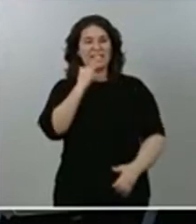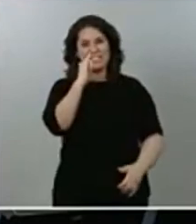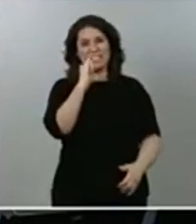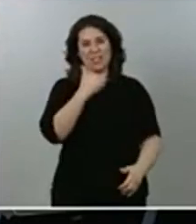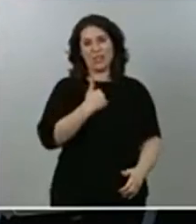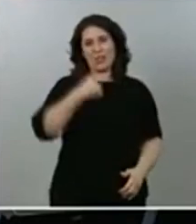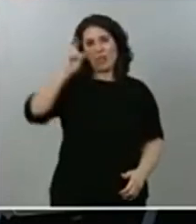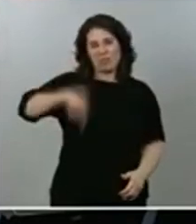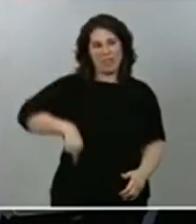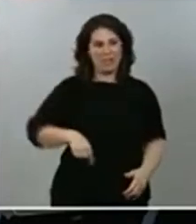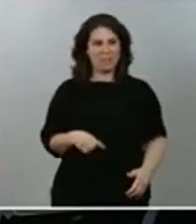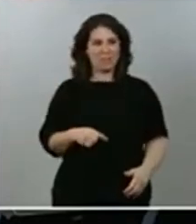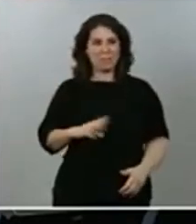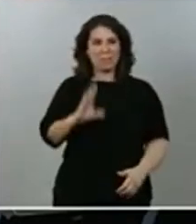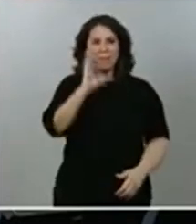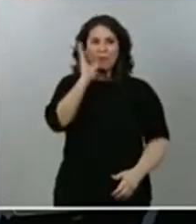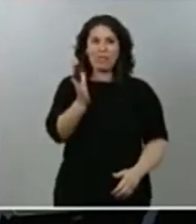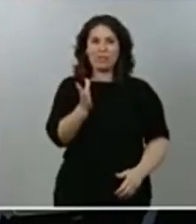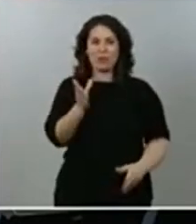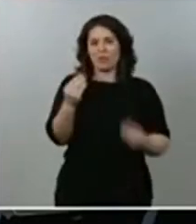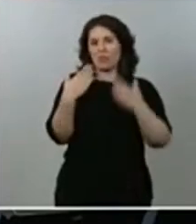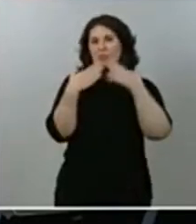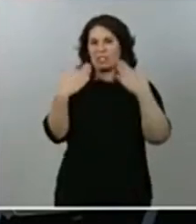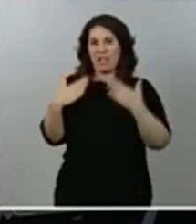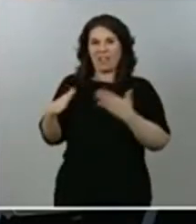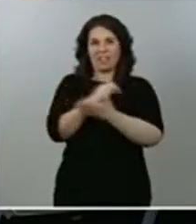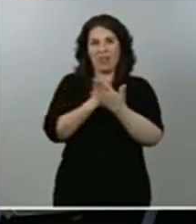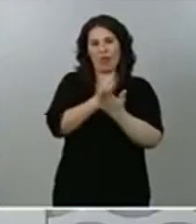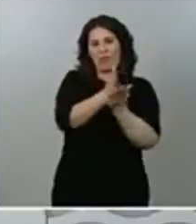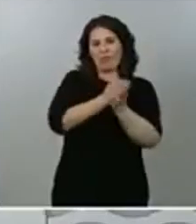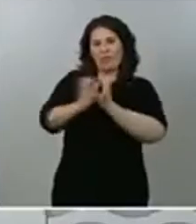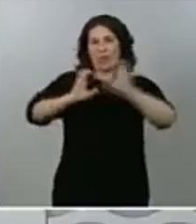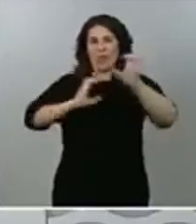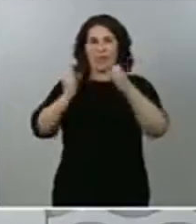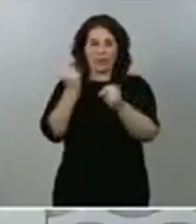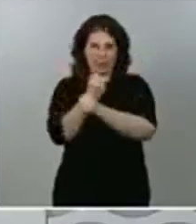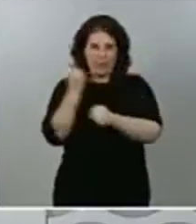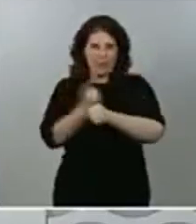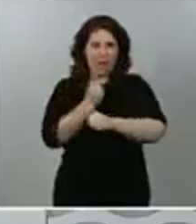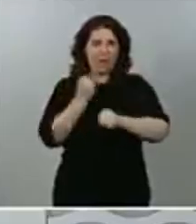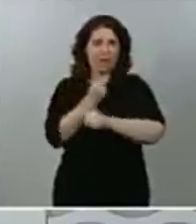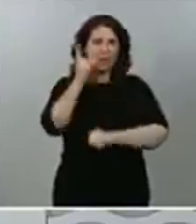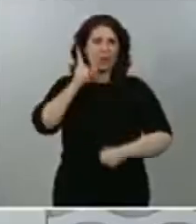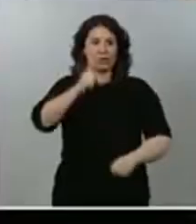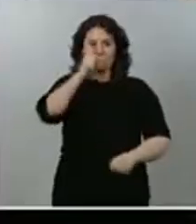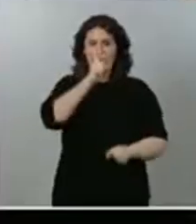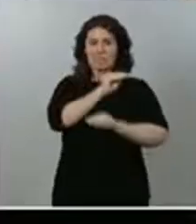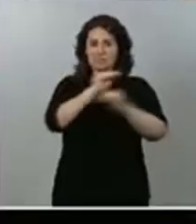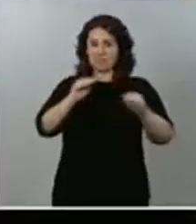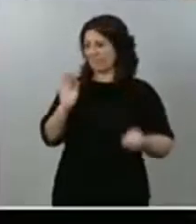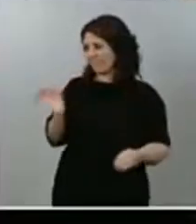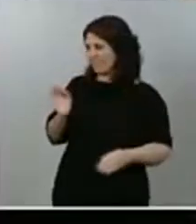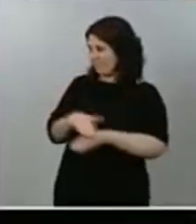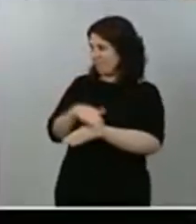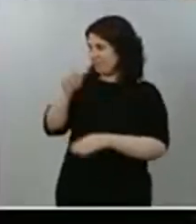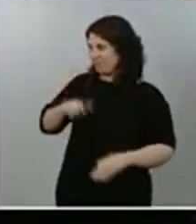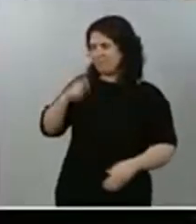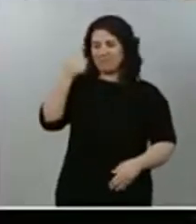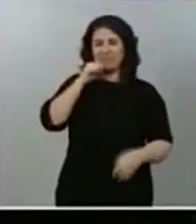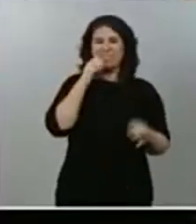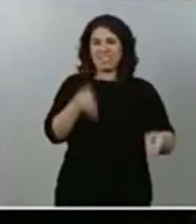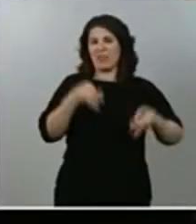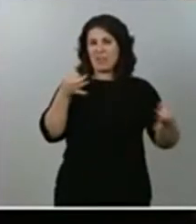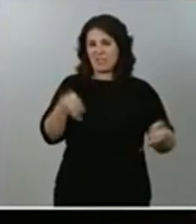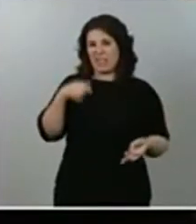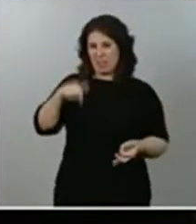que agradeciendo, como siempre, a los medios de comunicación su trabajo y recordando, ¿verdad, ministro? Gracias despedimos siempre esta rueda de prensa,